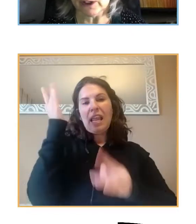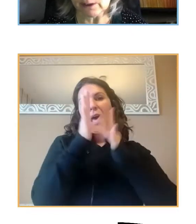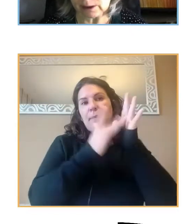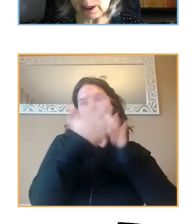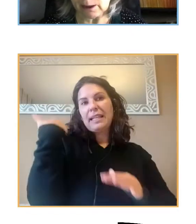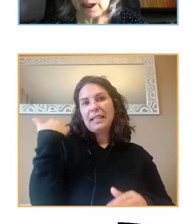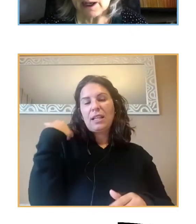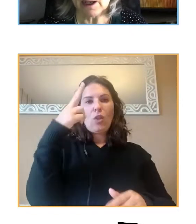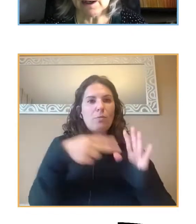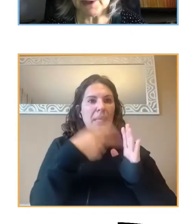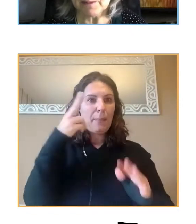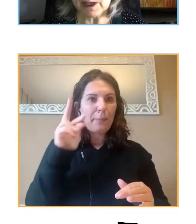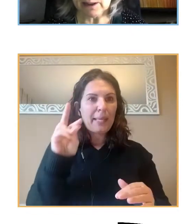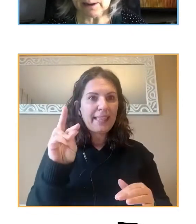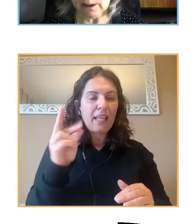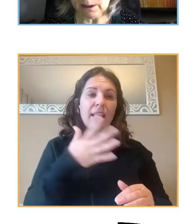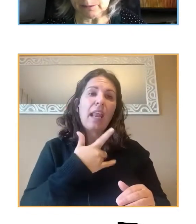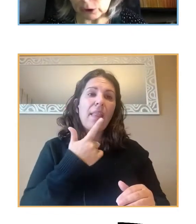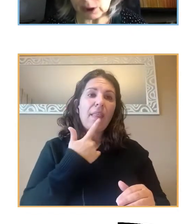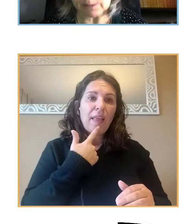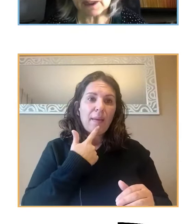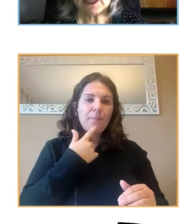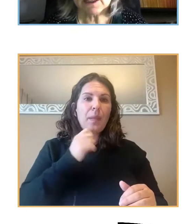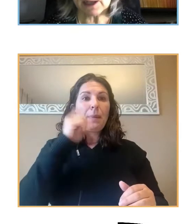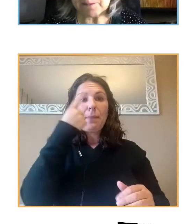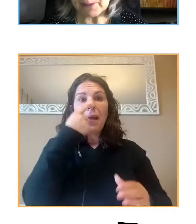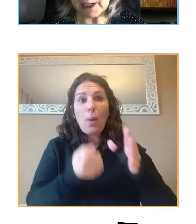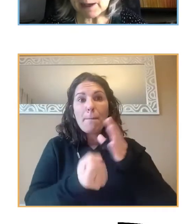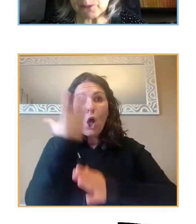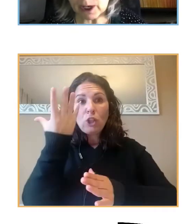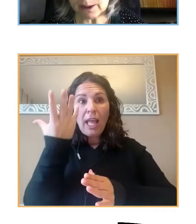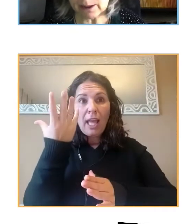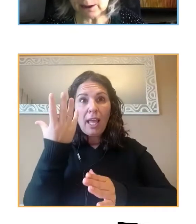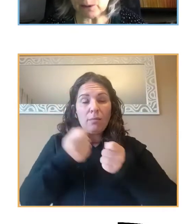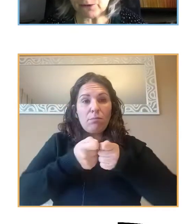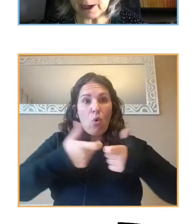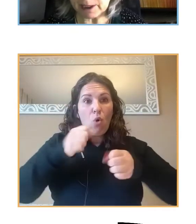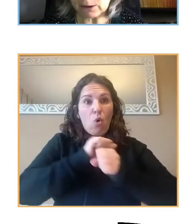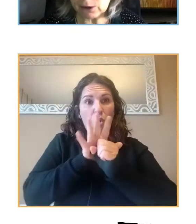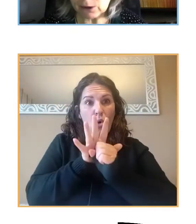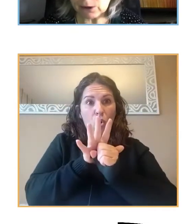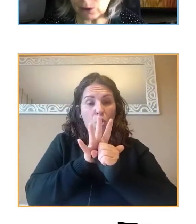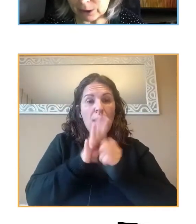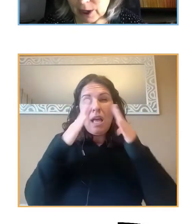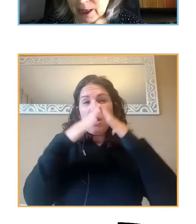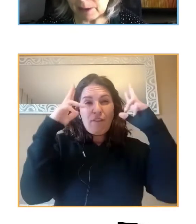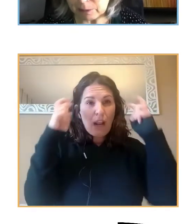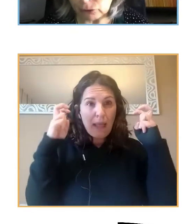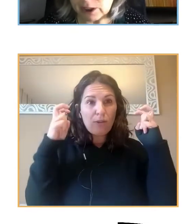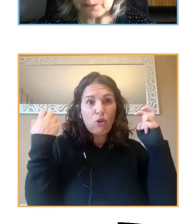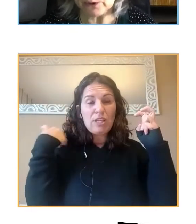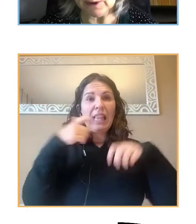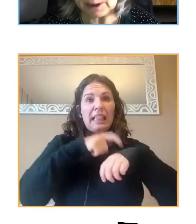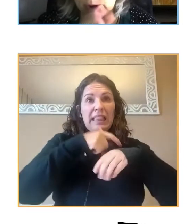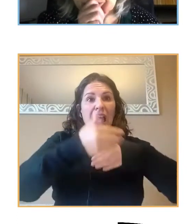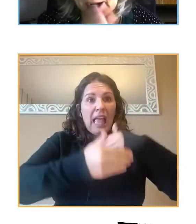después del primer brote y en plena época de confinamiento, cuando ya llevábamos un tiempo